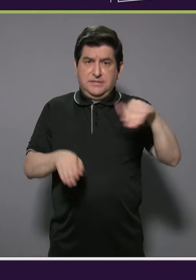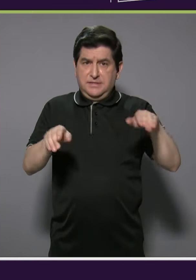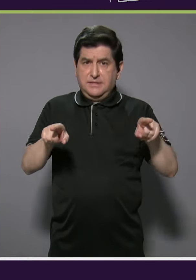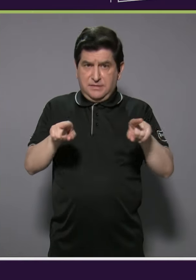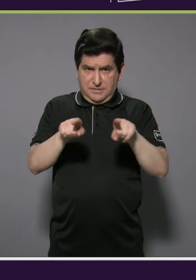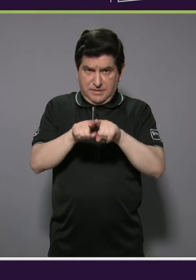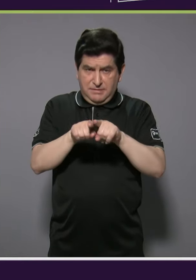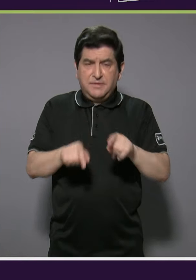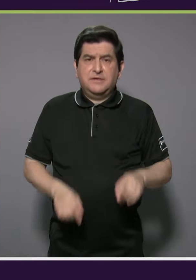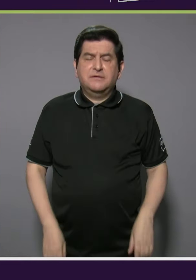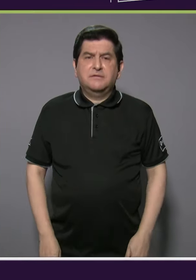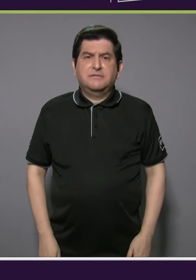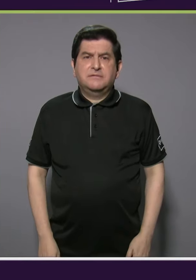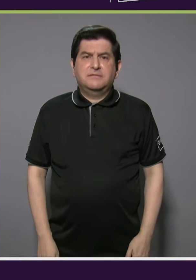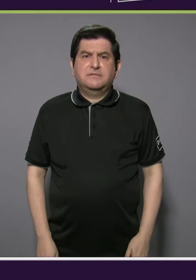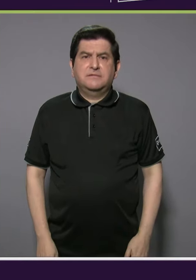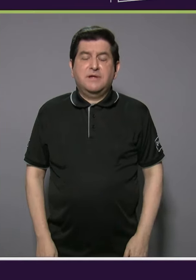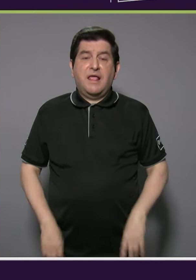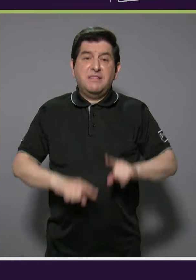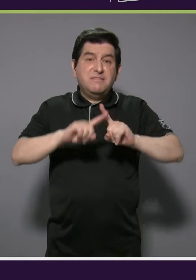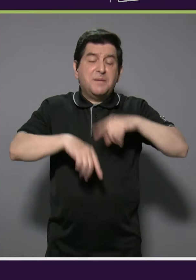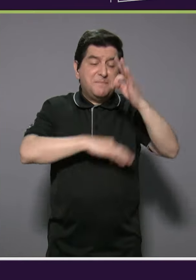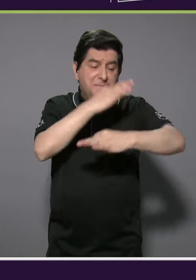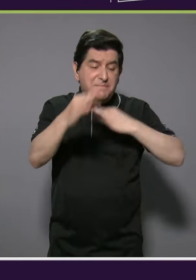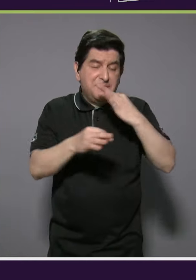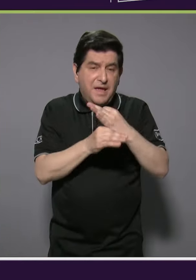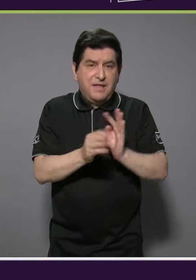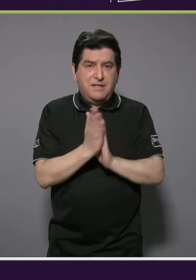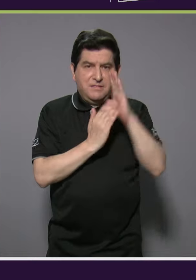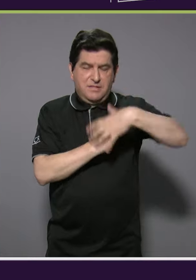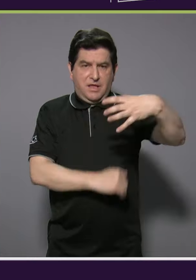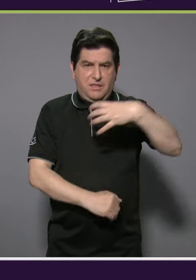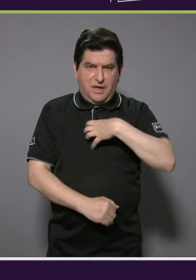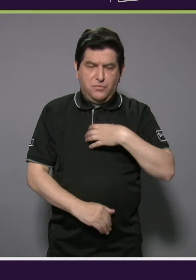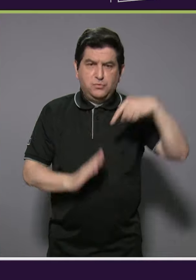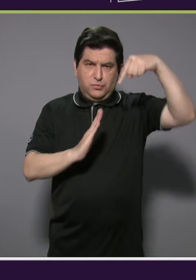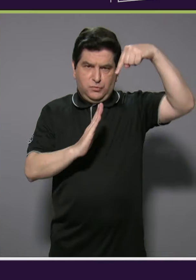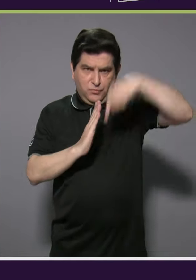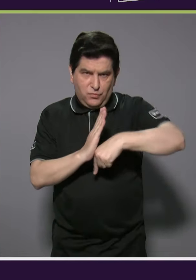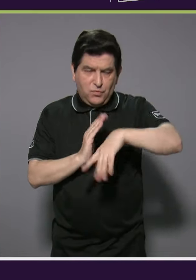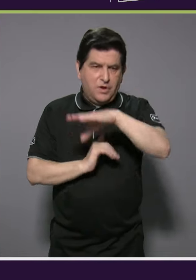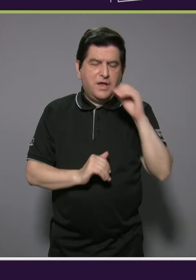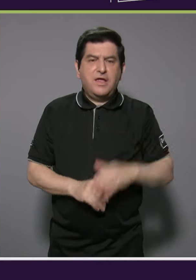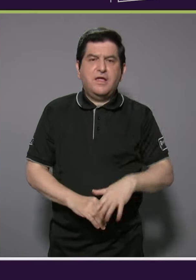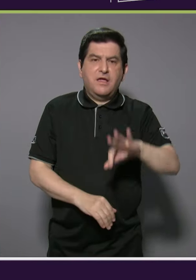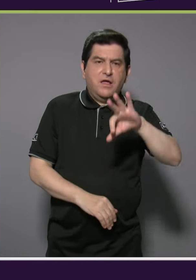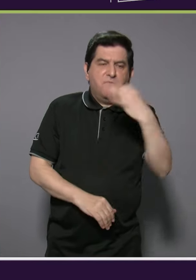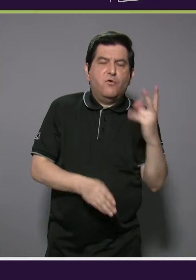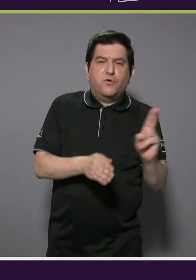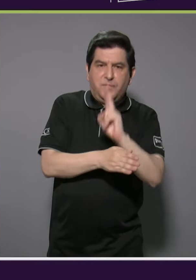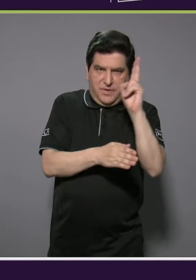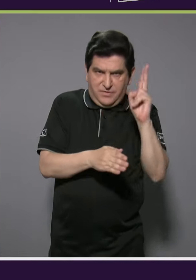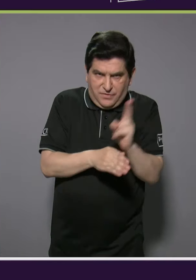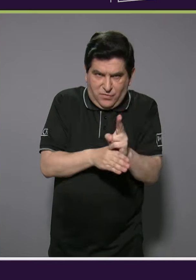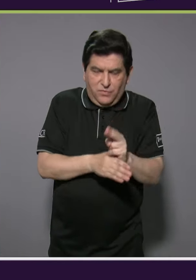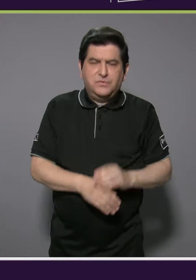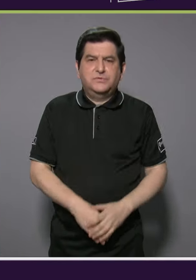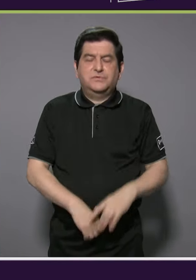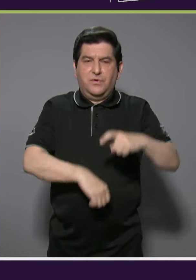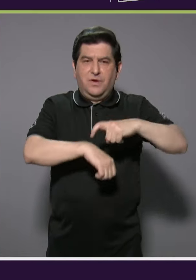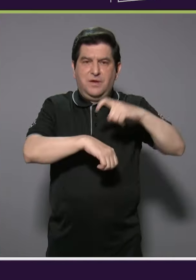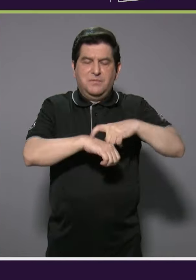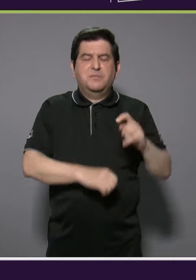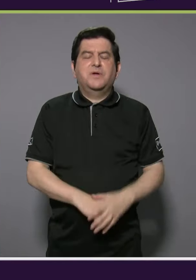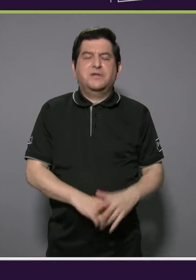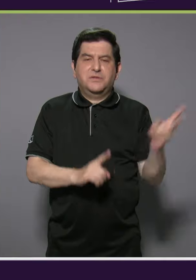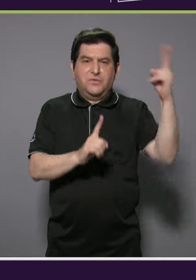del tipo de abuso patrimonial, de la gravedad y de los medios que se utilizaron para ejercer